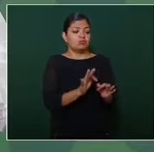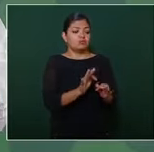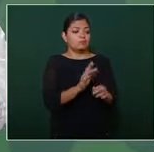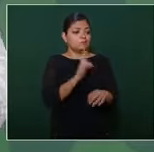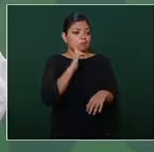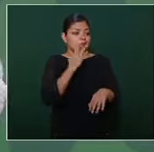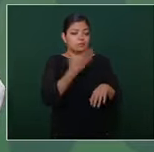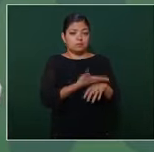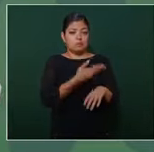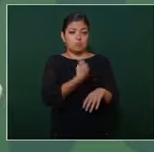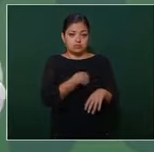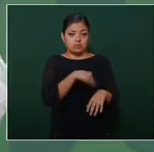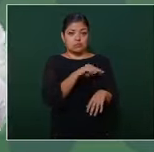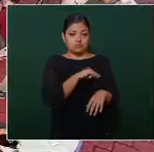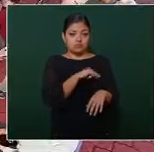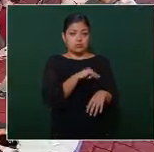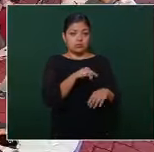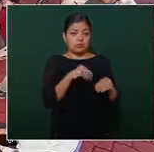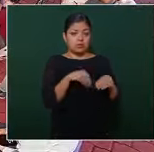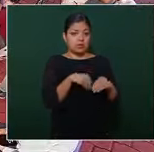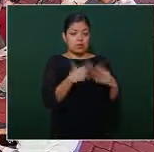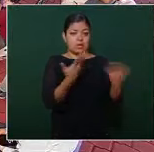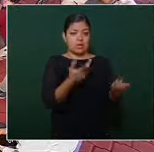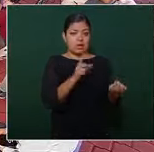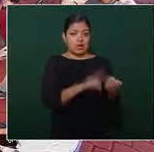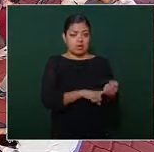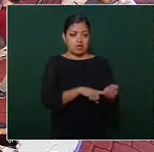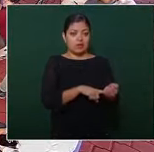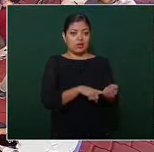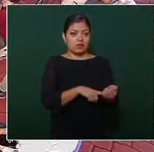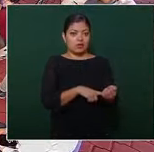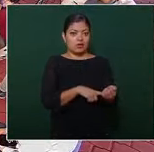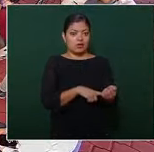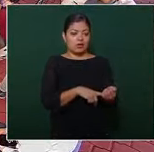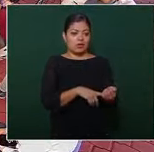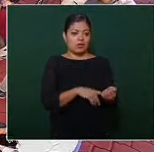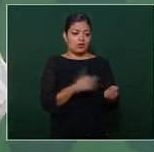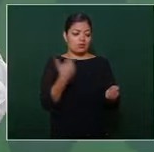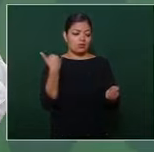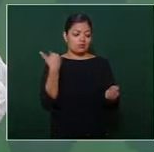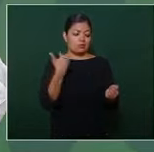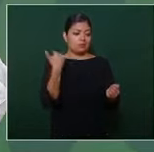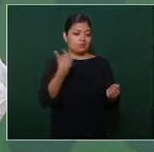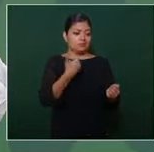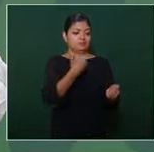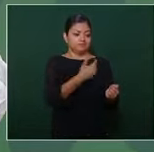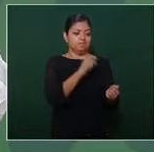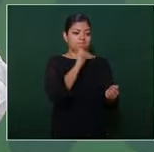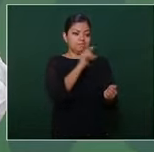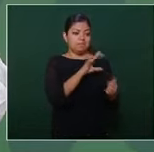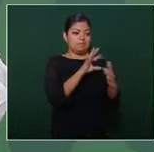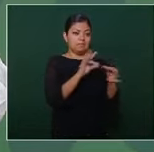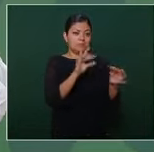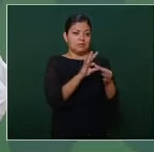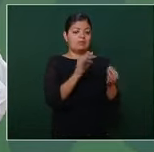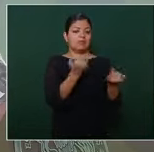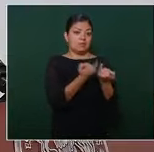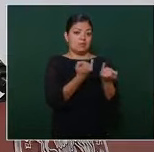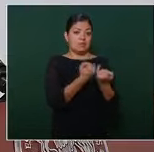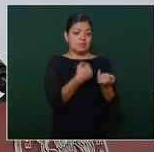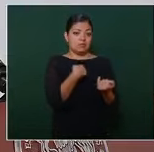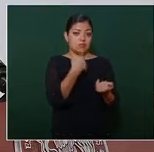estuvimos por supuesto en los últimos días informando sobre esta circunstancia e insisto